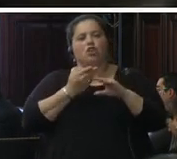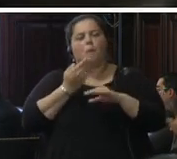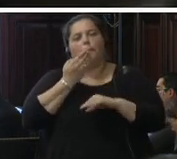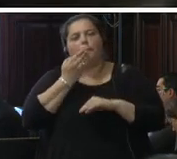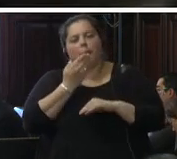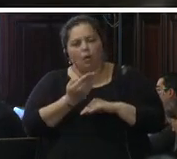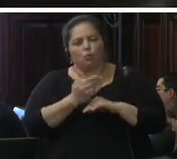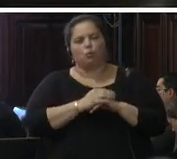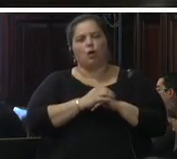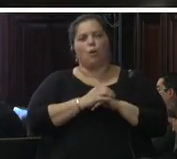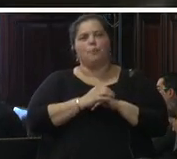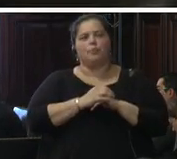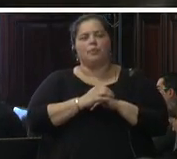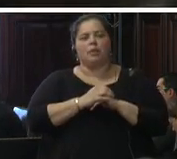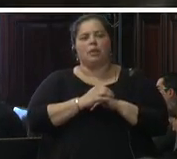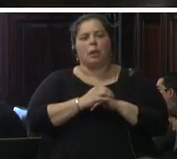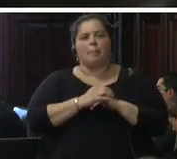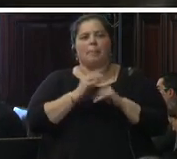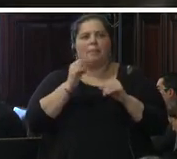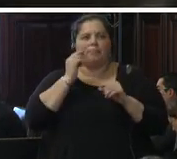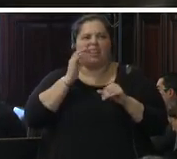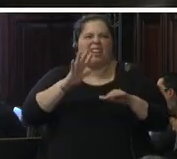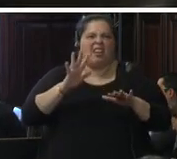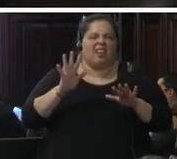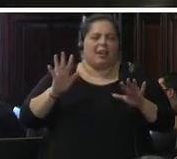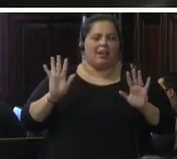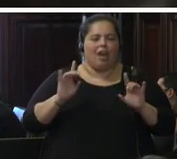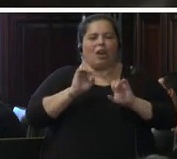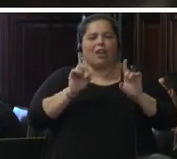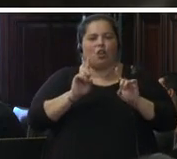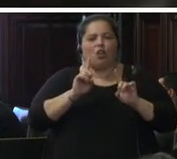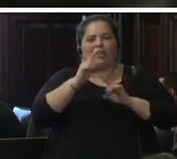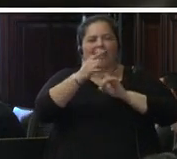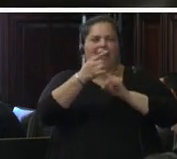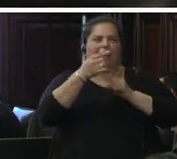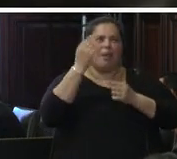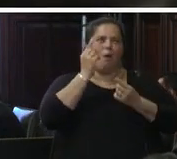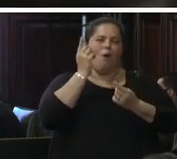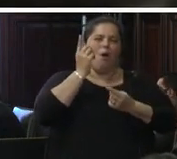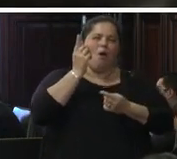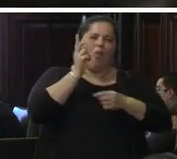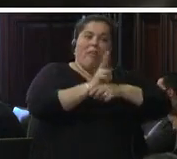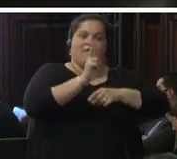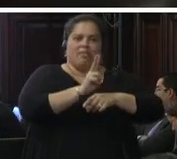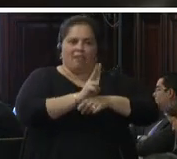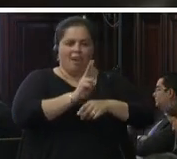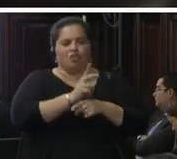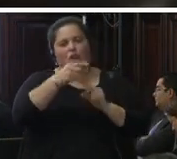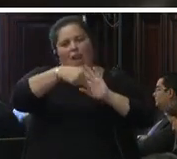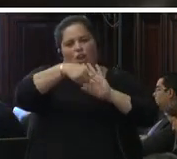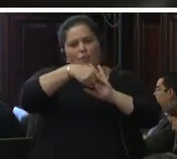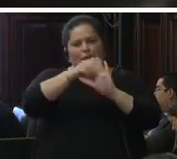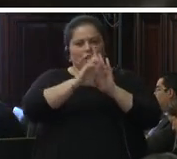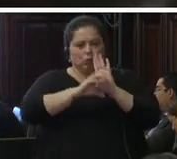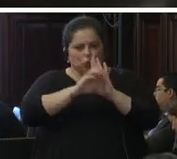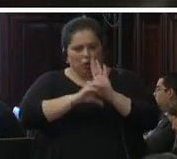creo que no estarían me imagino defendiendo que las normas constitucionales serían